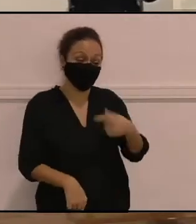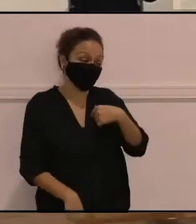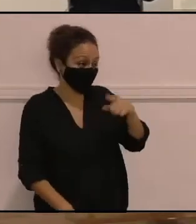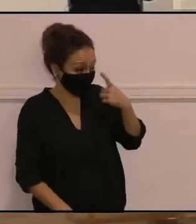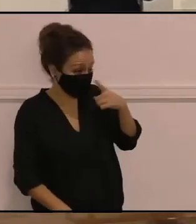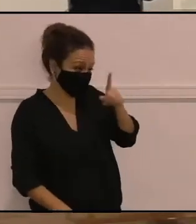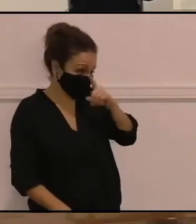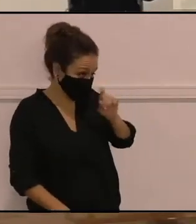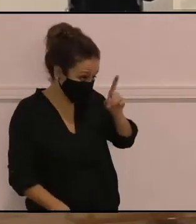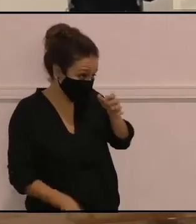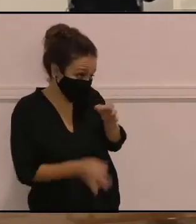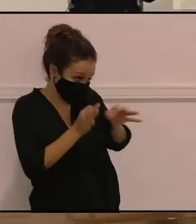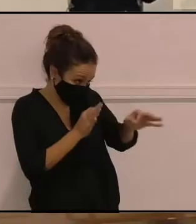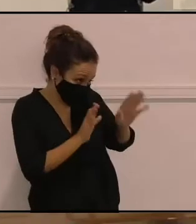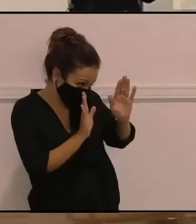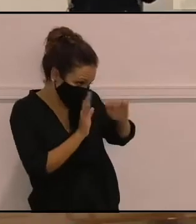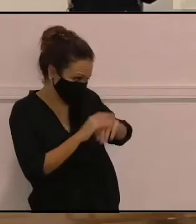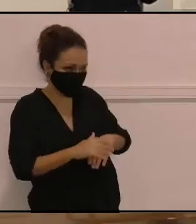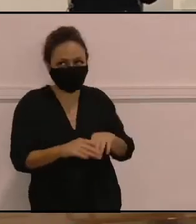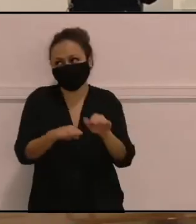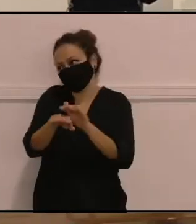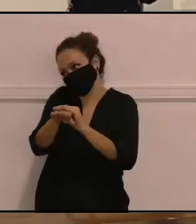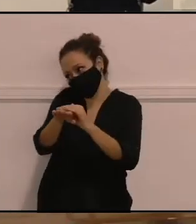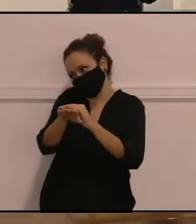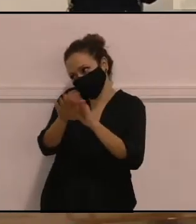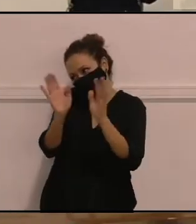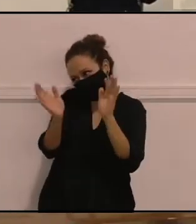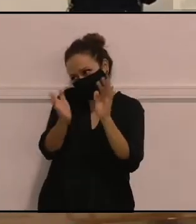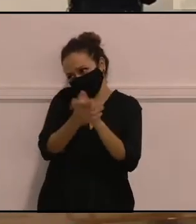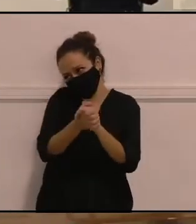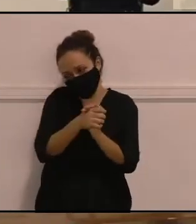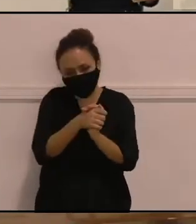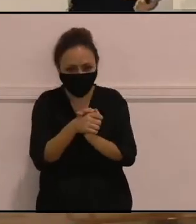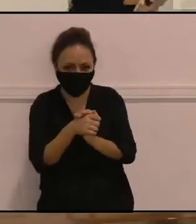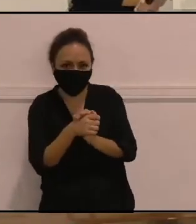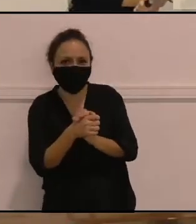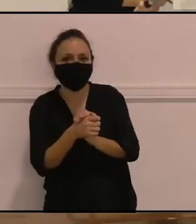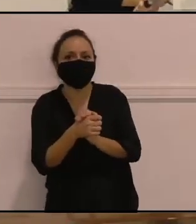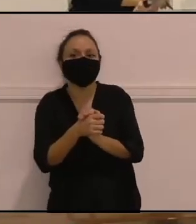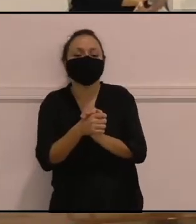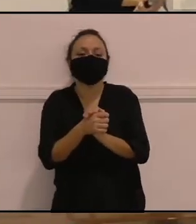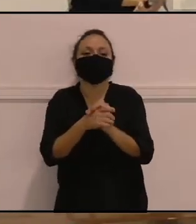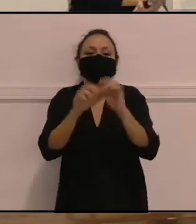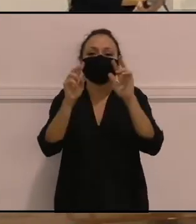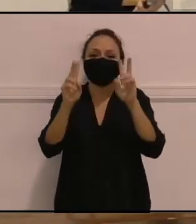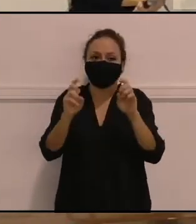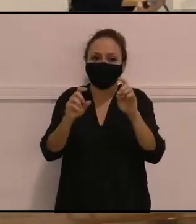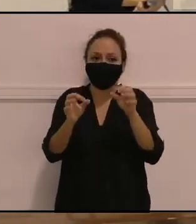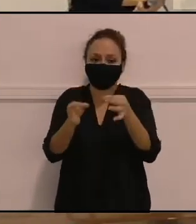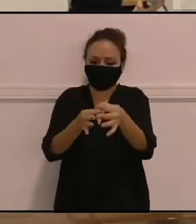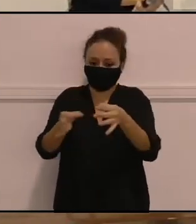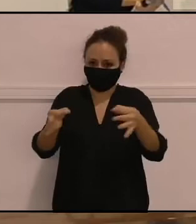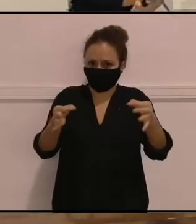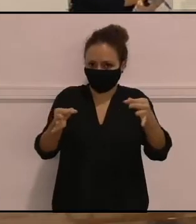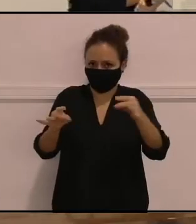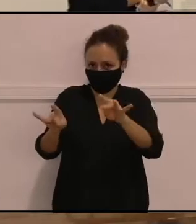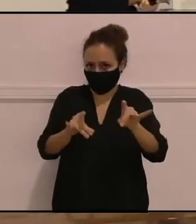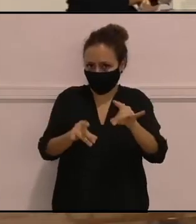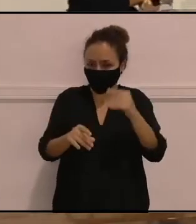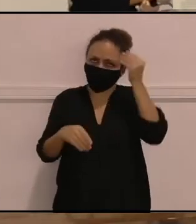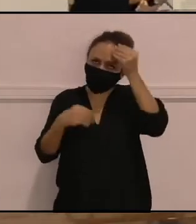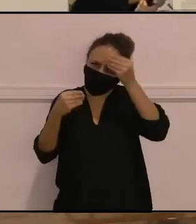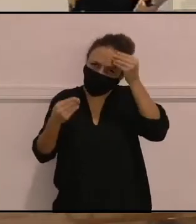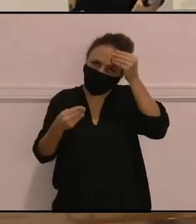para seguir ahondando en el territorio, ¿no? Se me ocurrió como intentar imaginar,